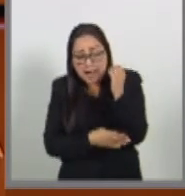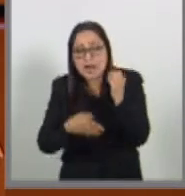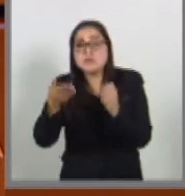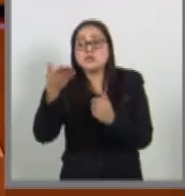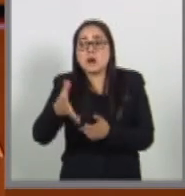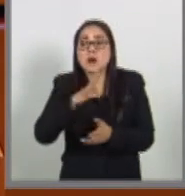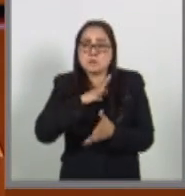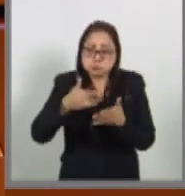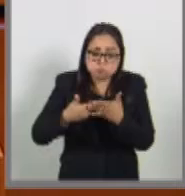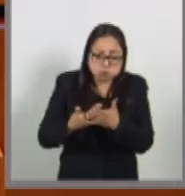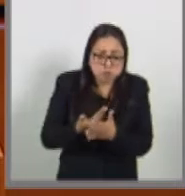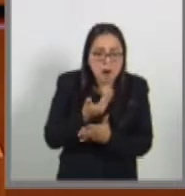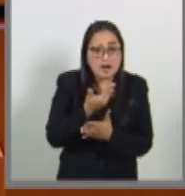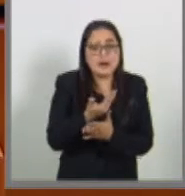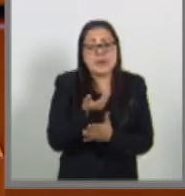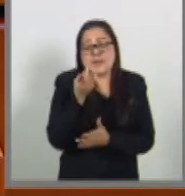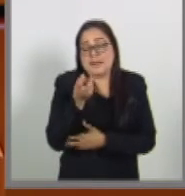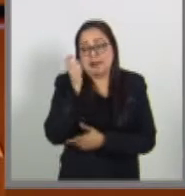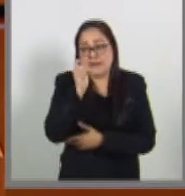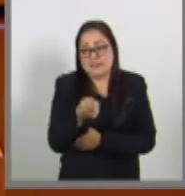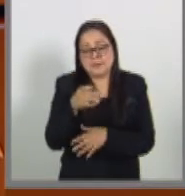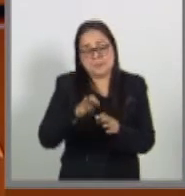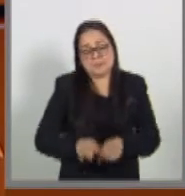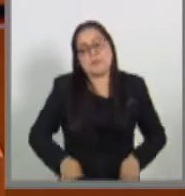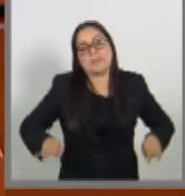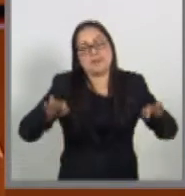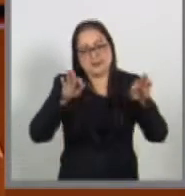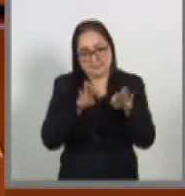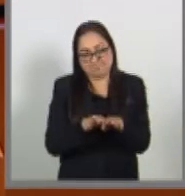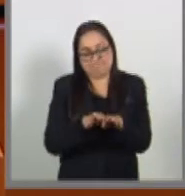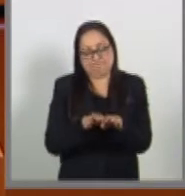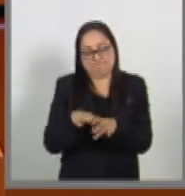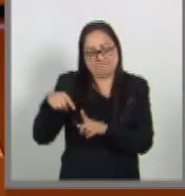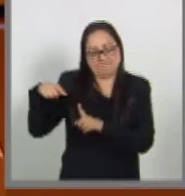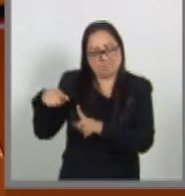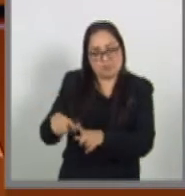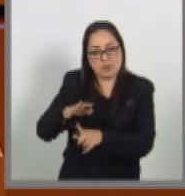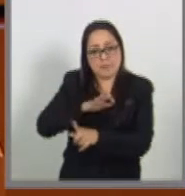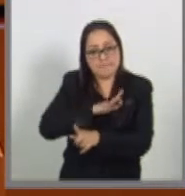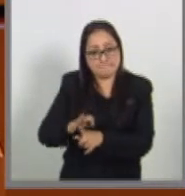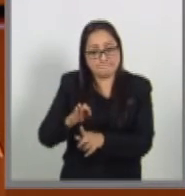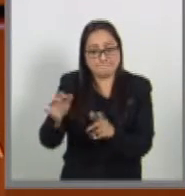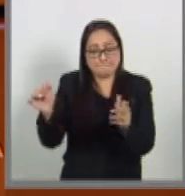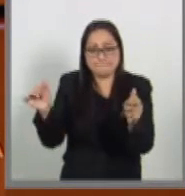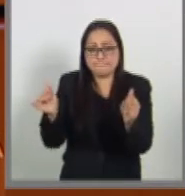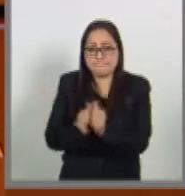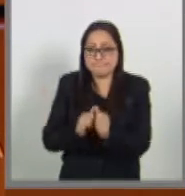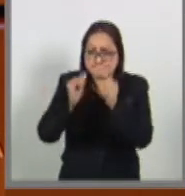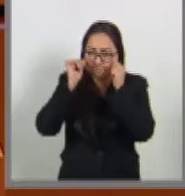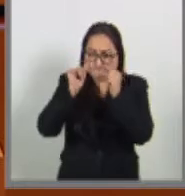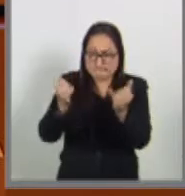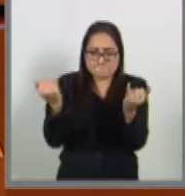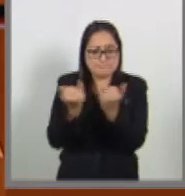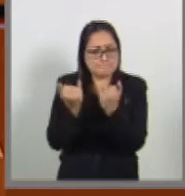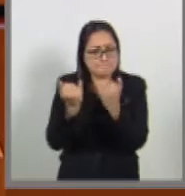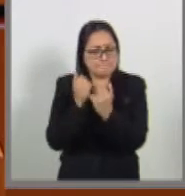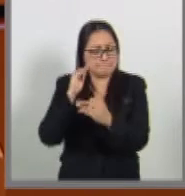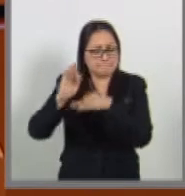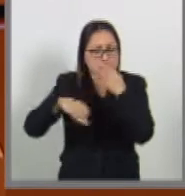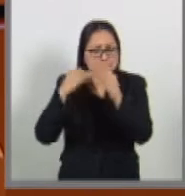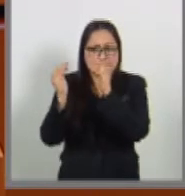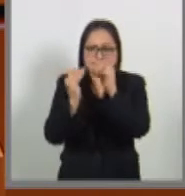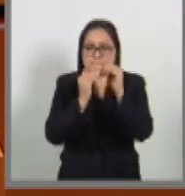importancia de que puedan ser tratadas como se debe tratar a cualquier